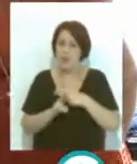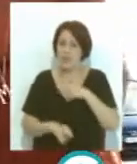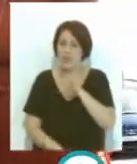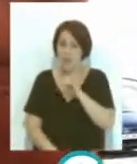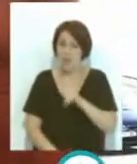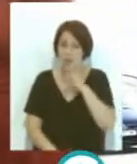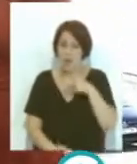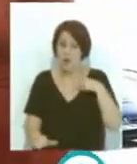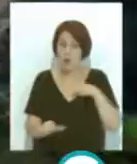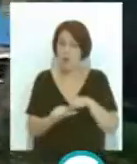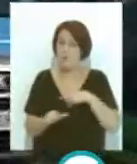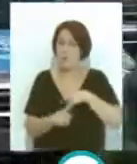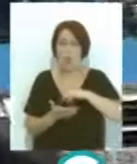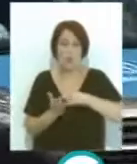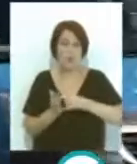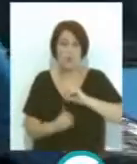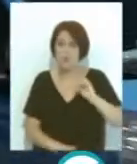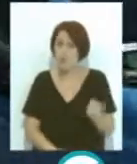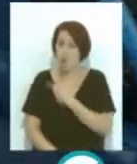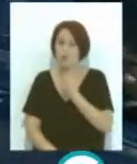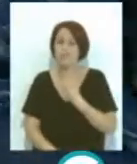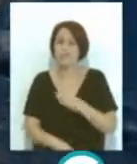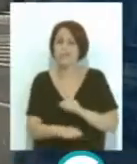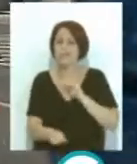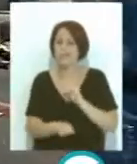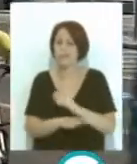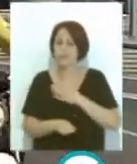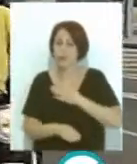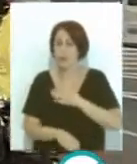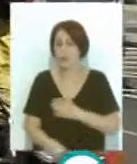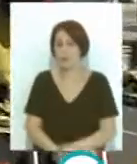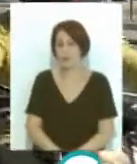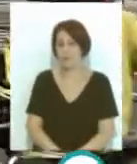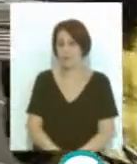hasta ahora todos los proyectos se han sufragado con fondos propios